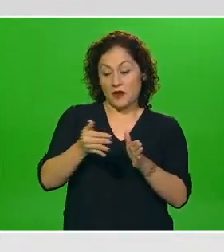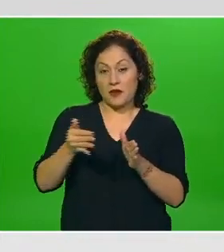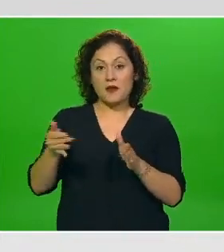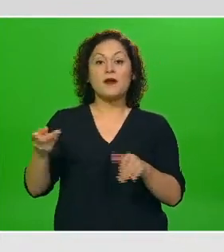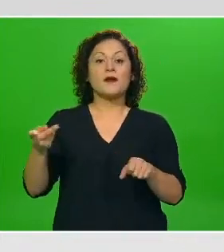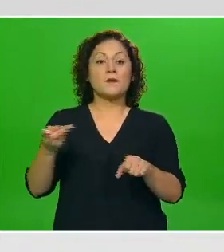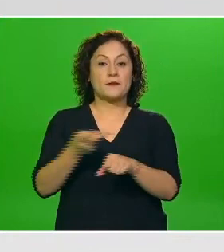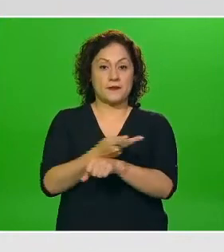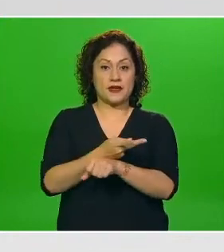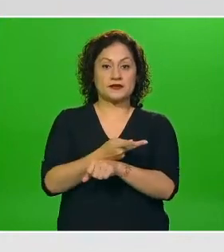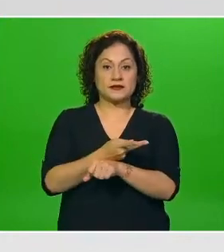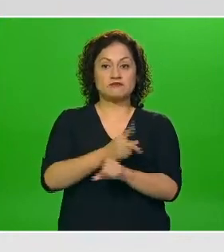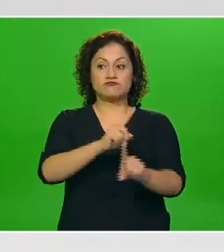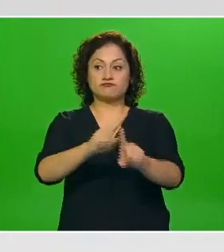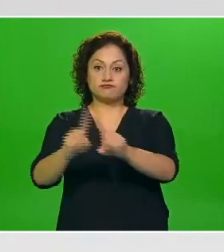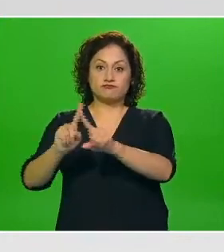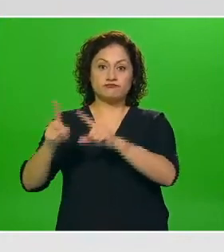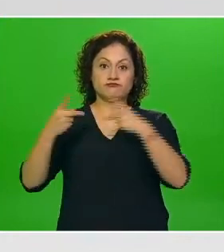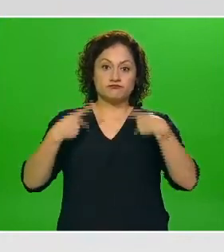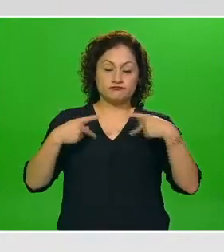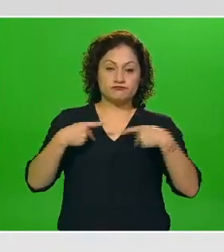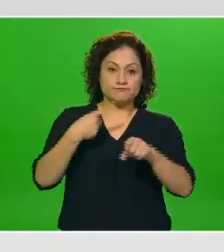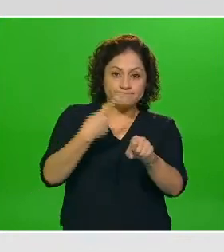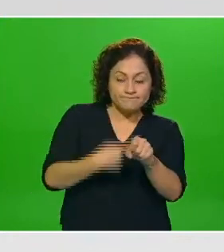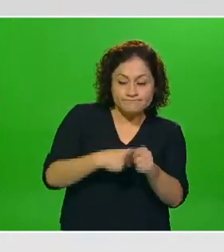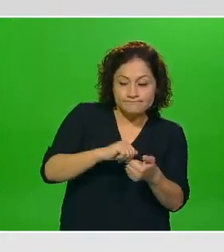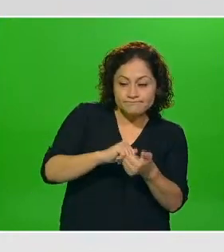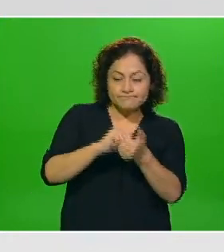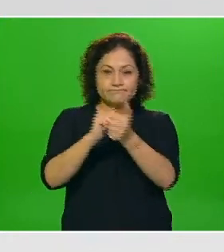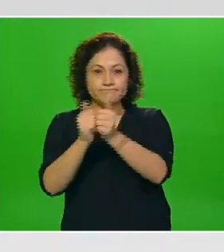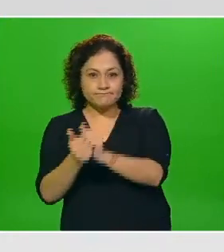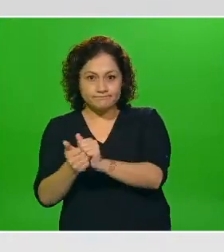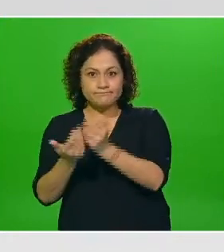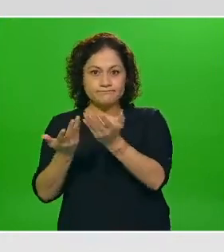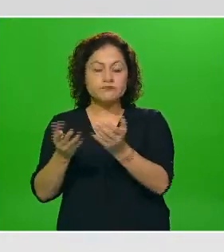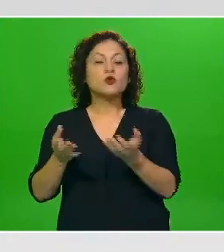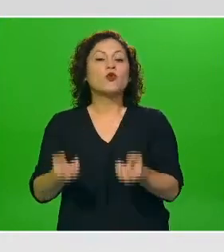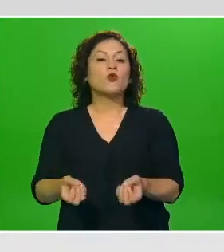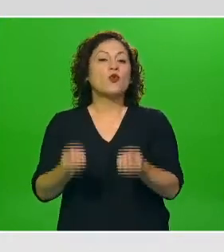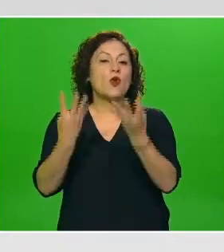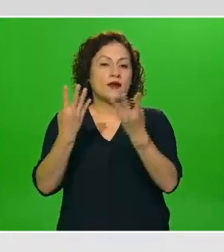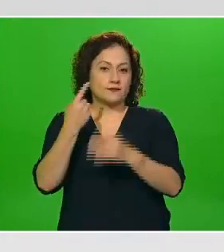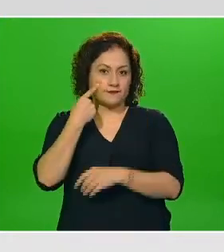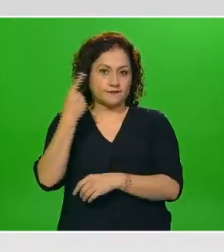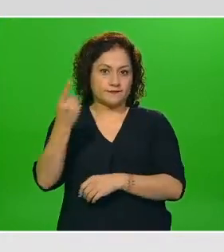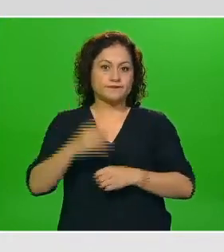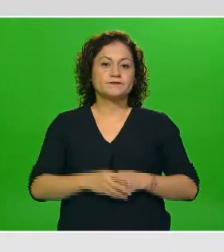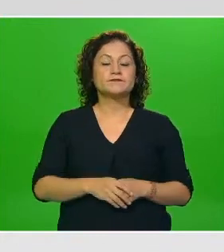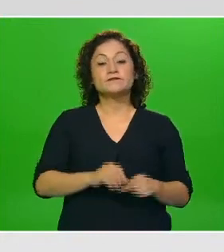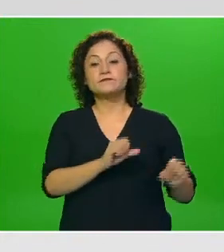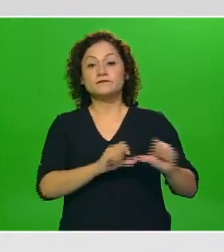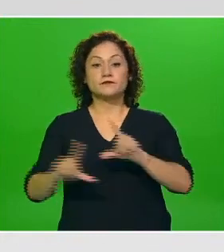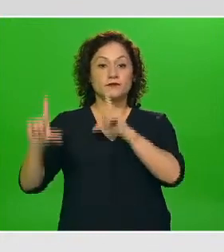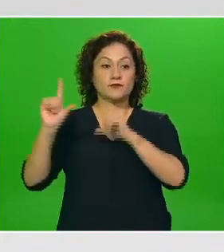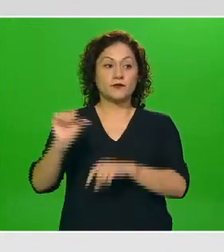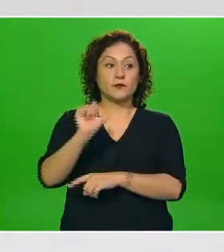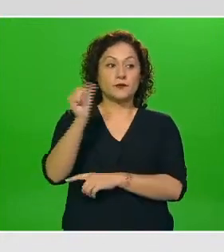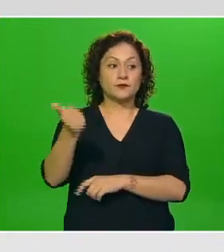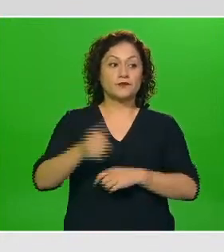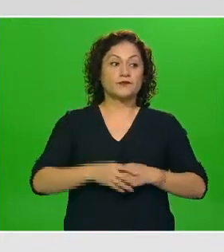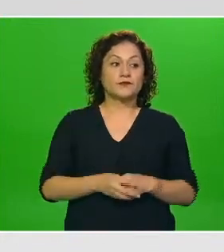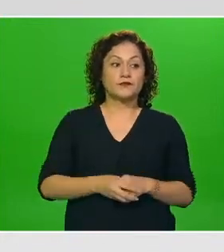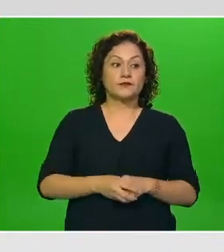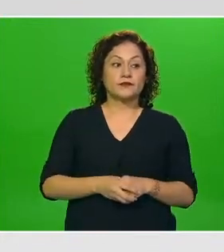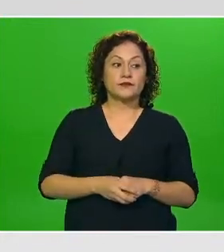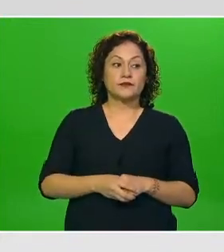entre las personas que han enfermado siguiente gráfica por favor la siguiente gráfica es una